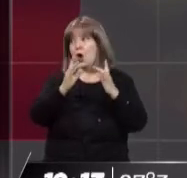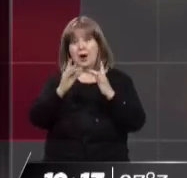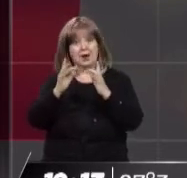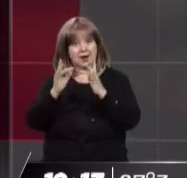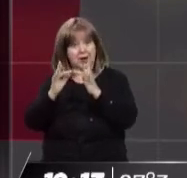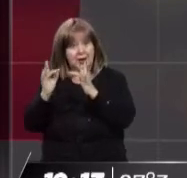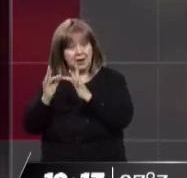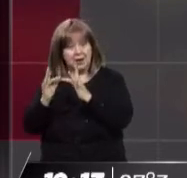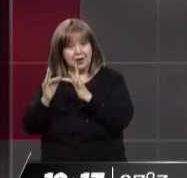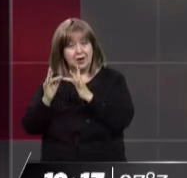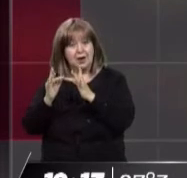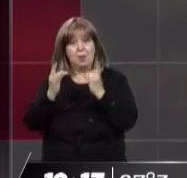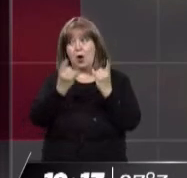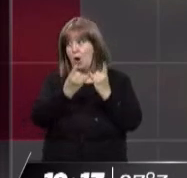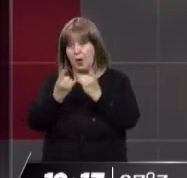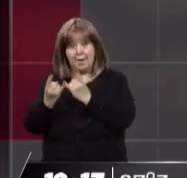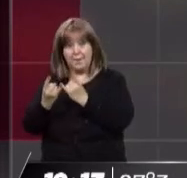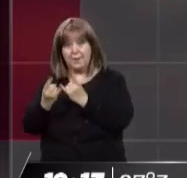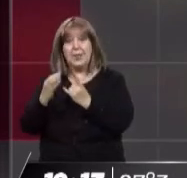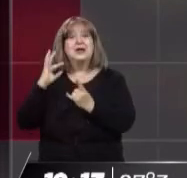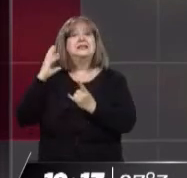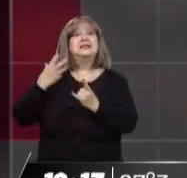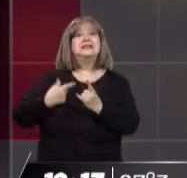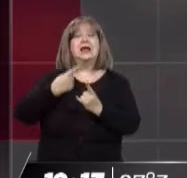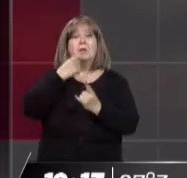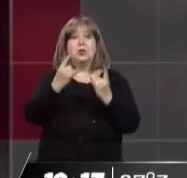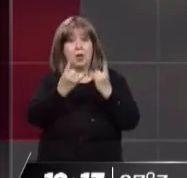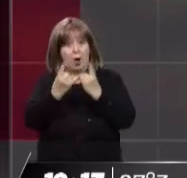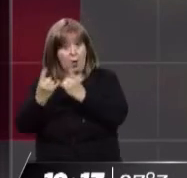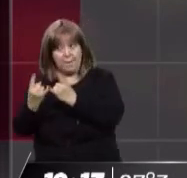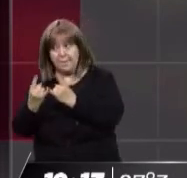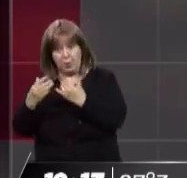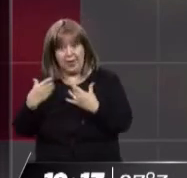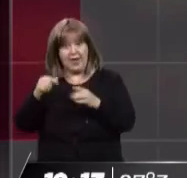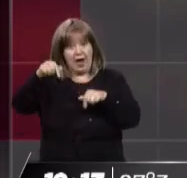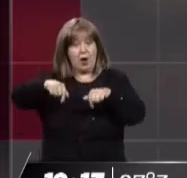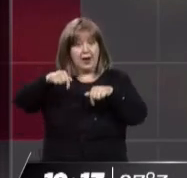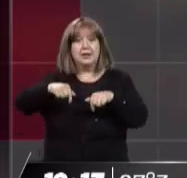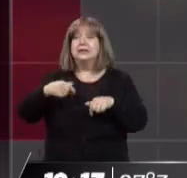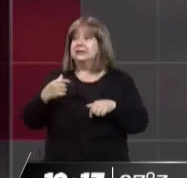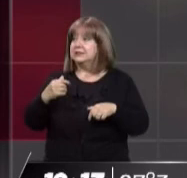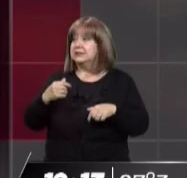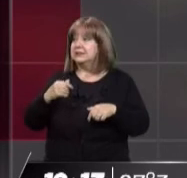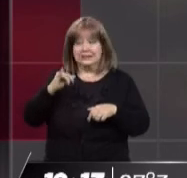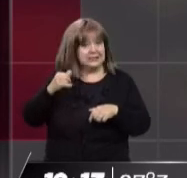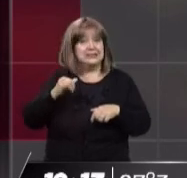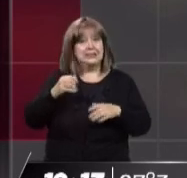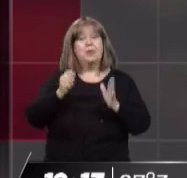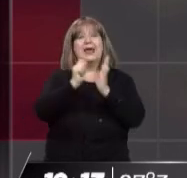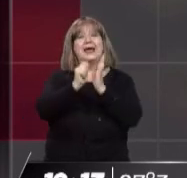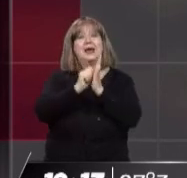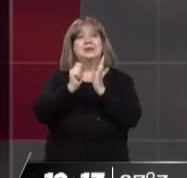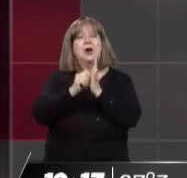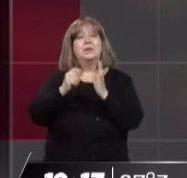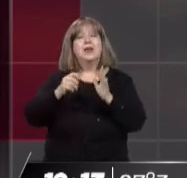Por web. Me metí en la nota, discúlpeme. nada que Está acá con una situación conductora. Se puede, se puede inscribir todavía. Se pueden inscribir todavía. por